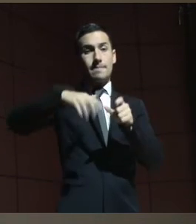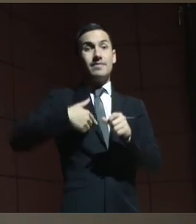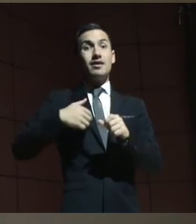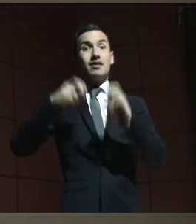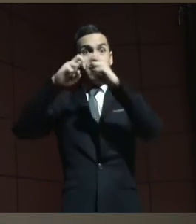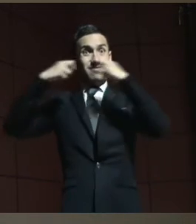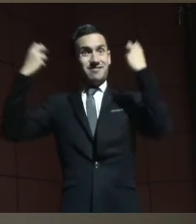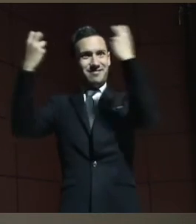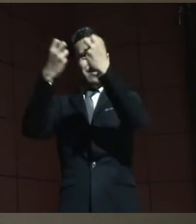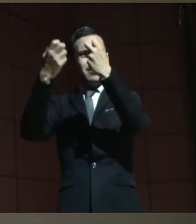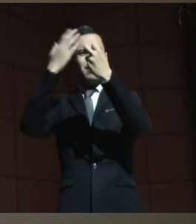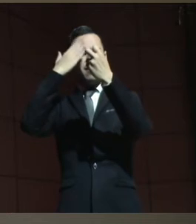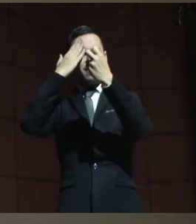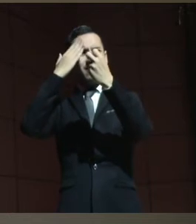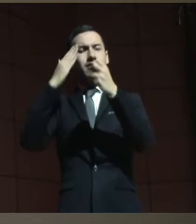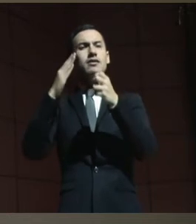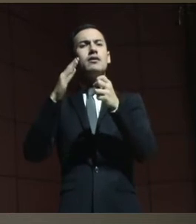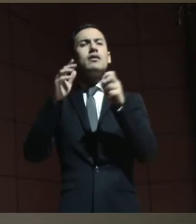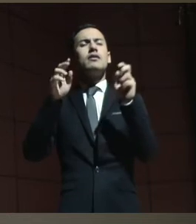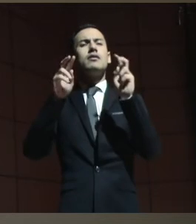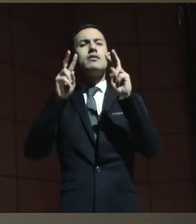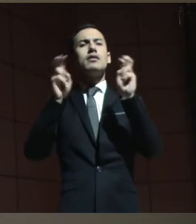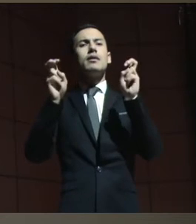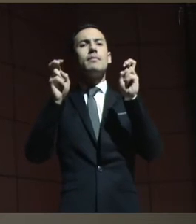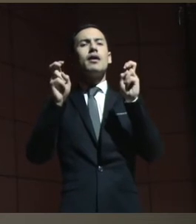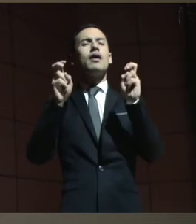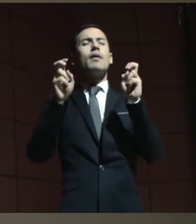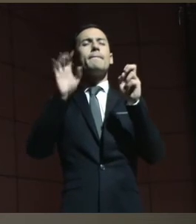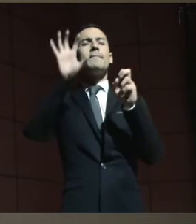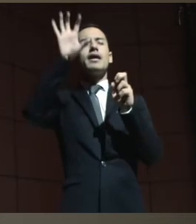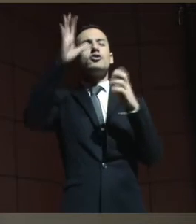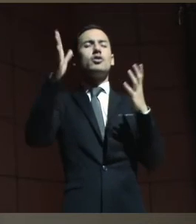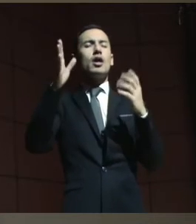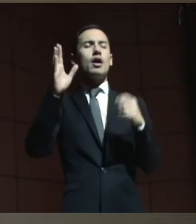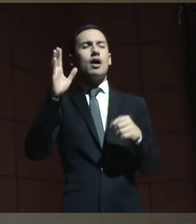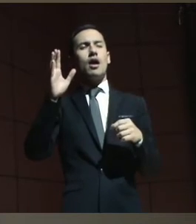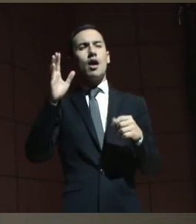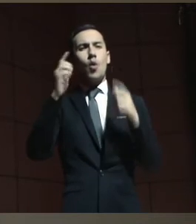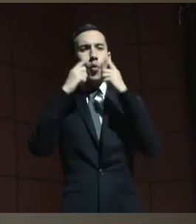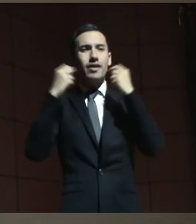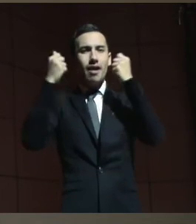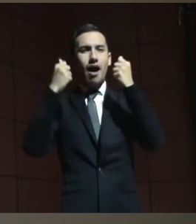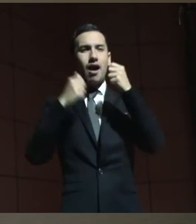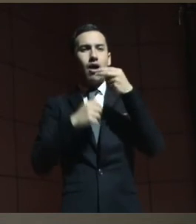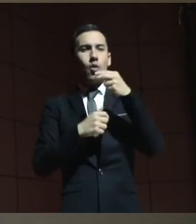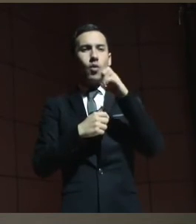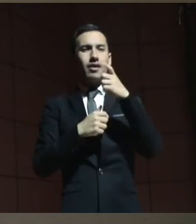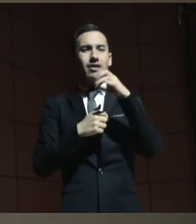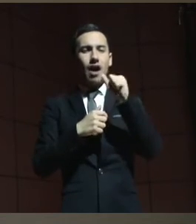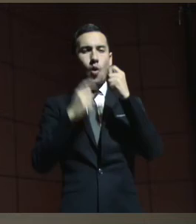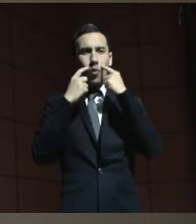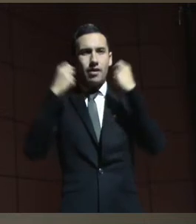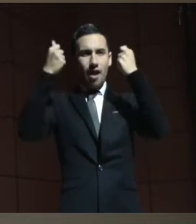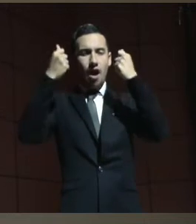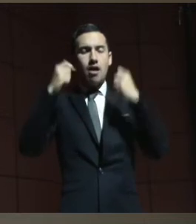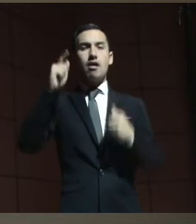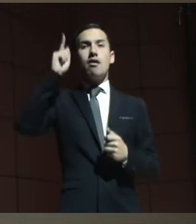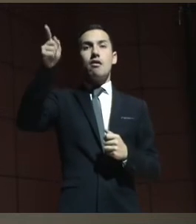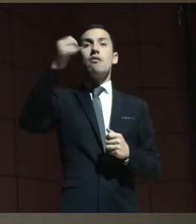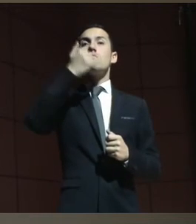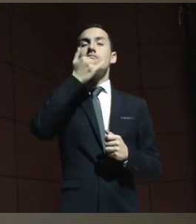con Alejos Kis contra Hungría. Cuando una persona se presenta en